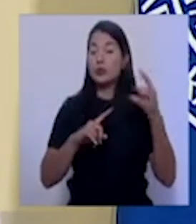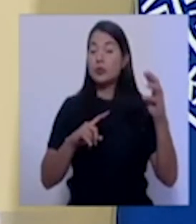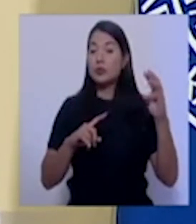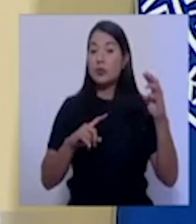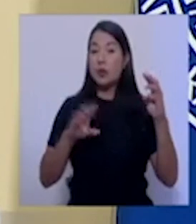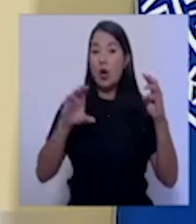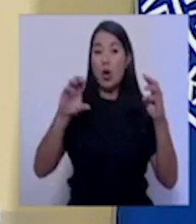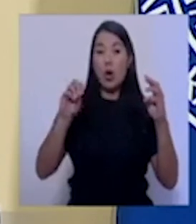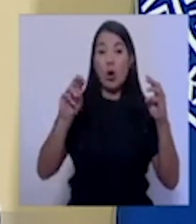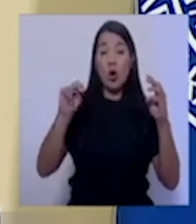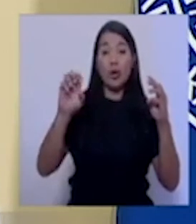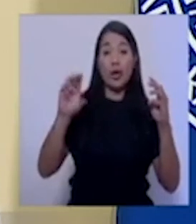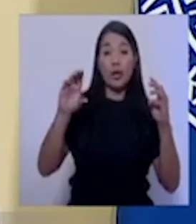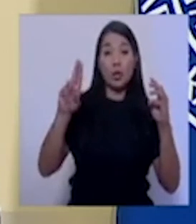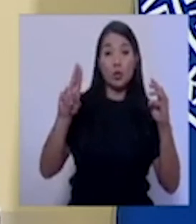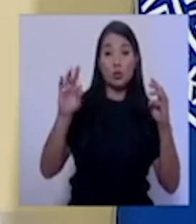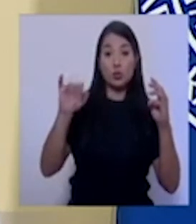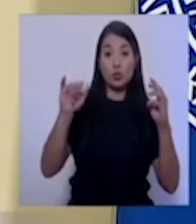Connecticut.